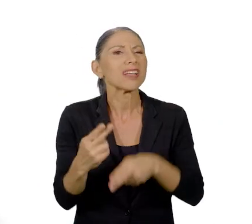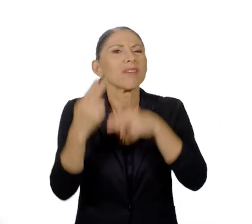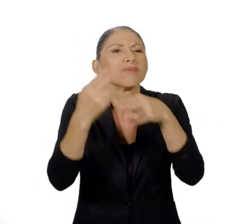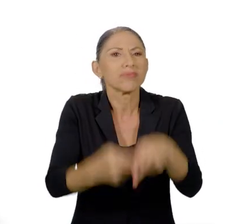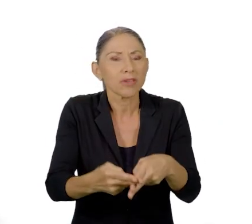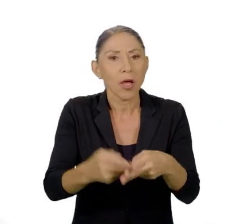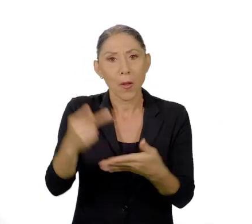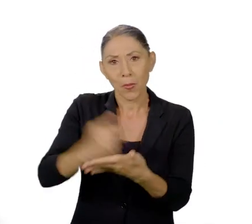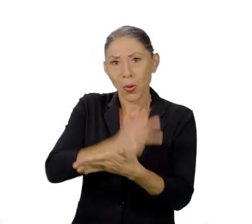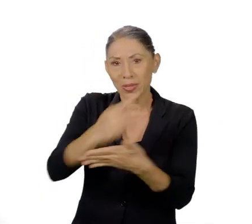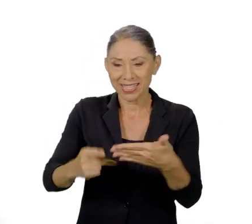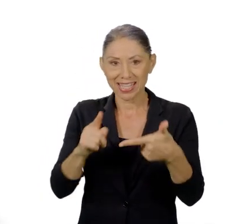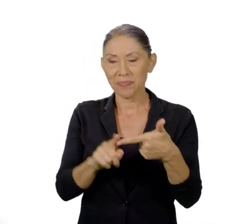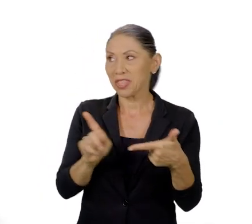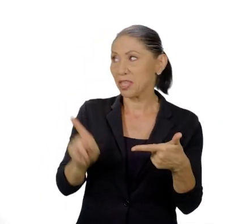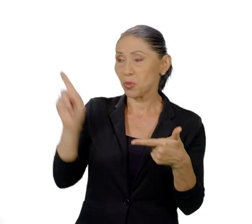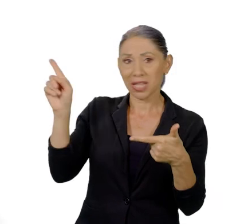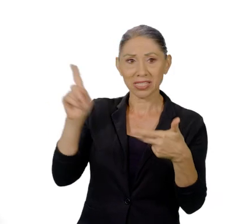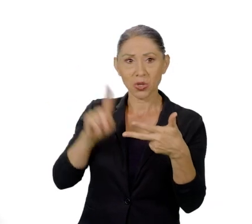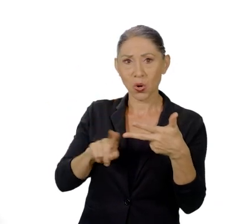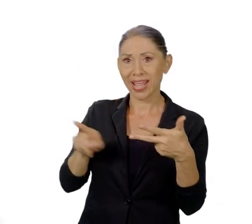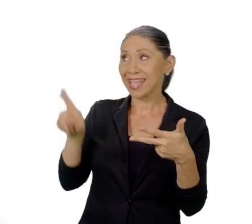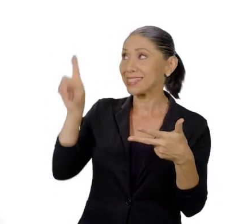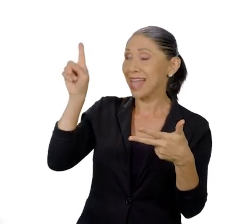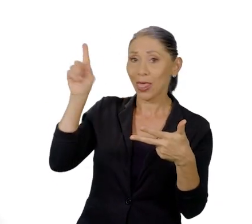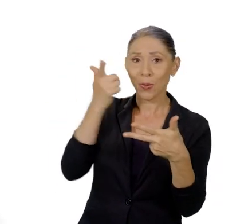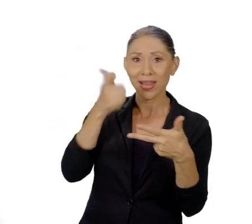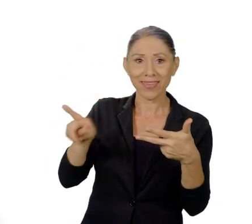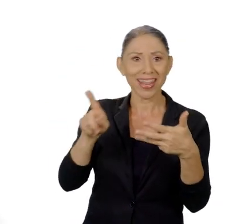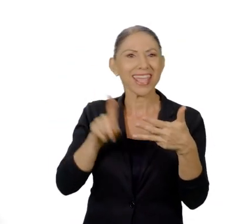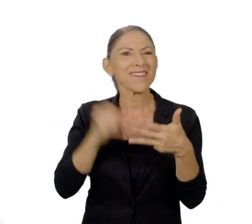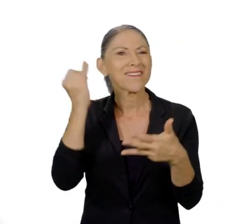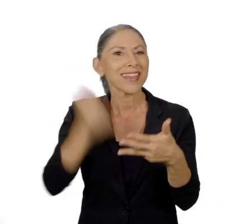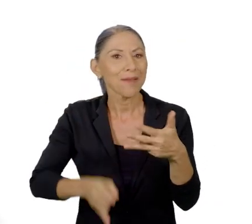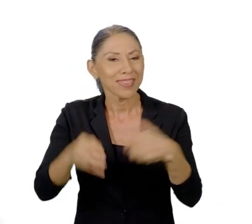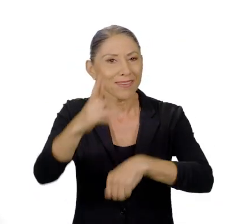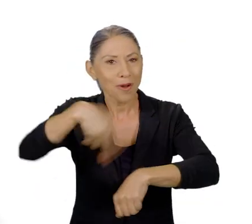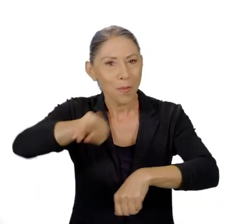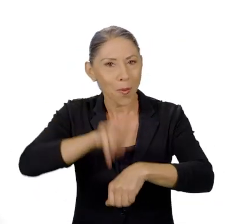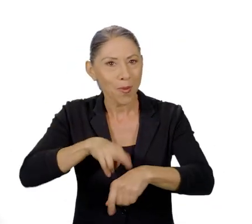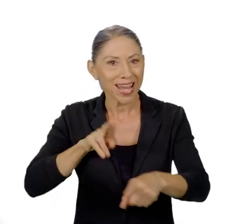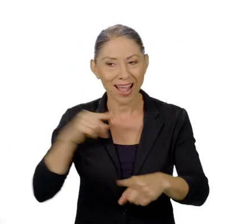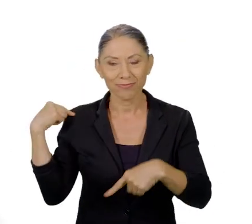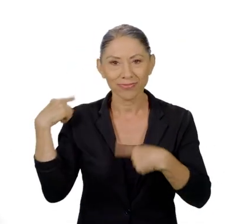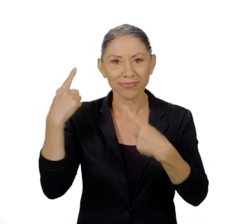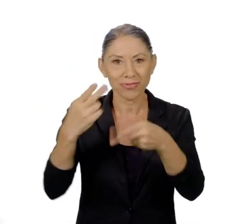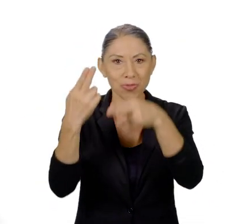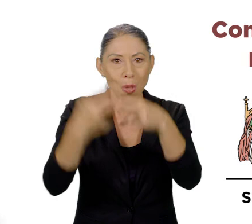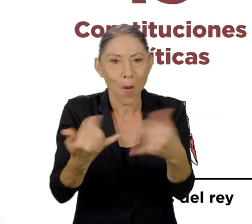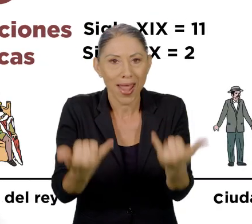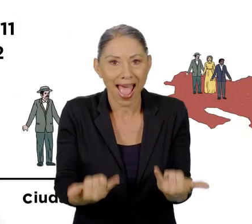títulos, provincia, diputación, estado libre y finalmente república. Hasta la